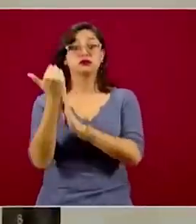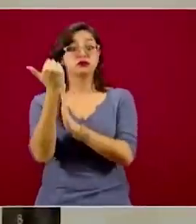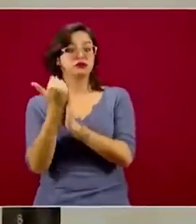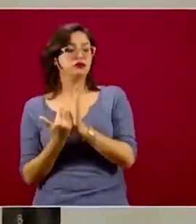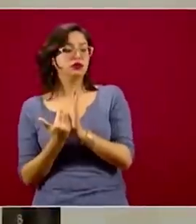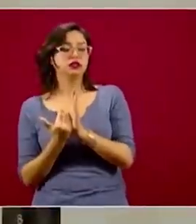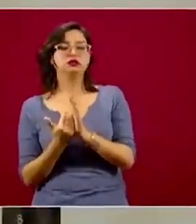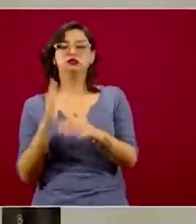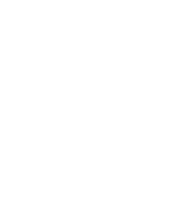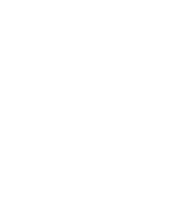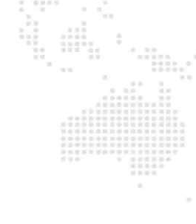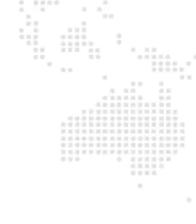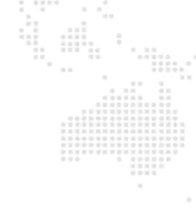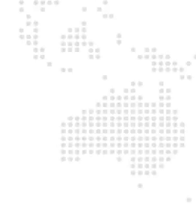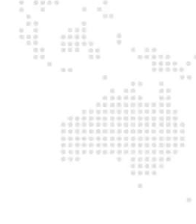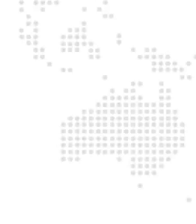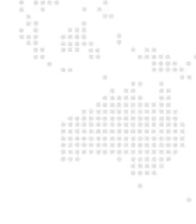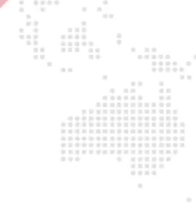disposiciones generales.